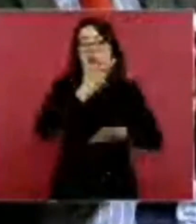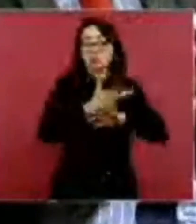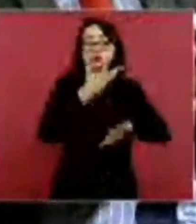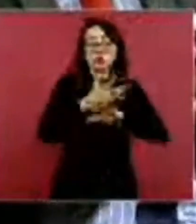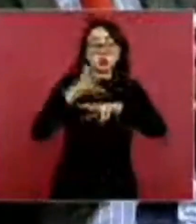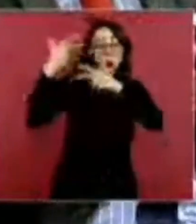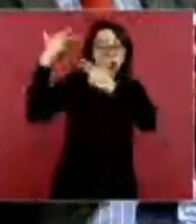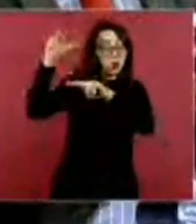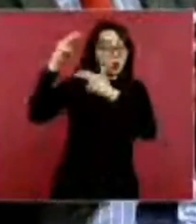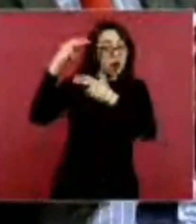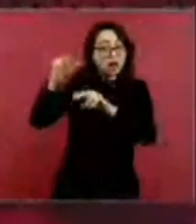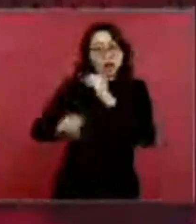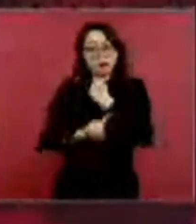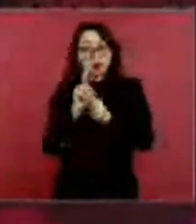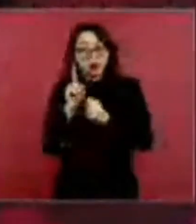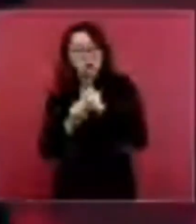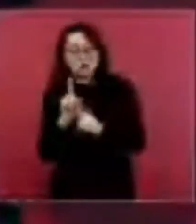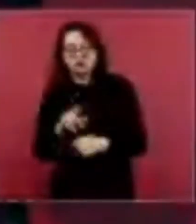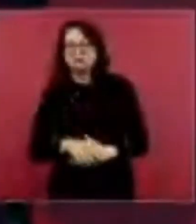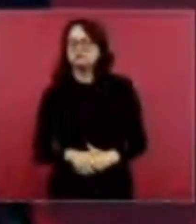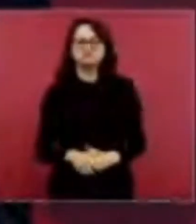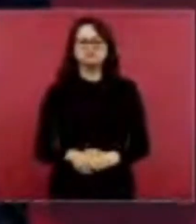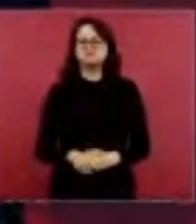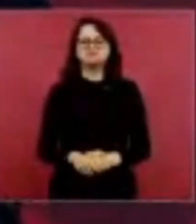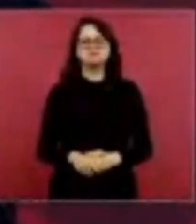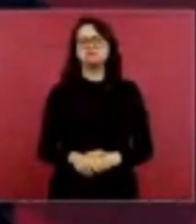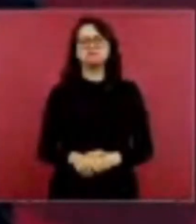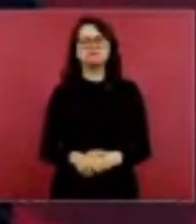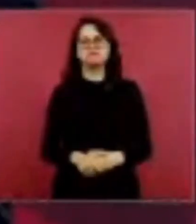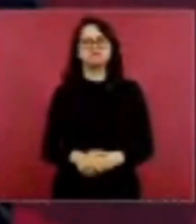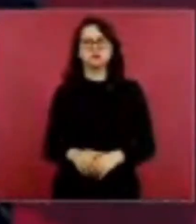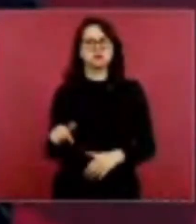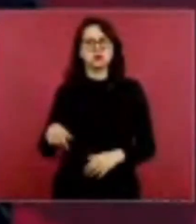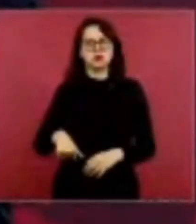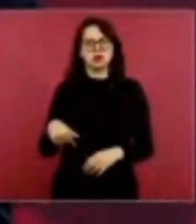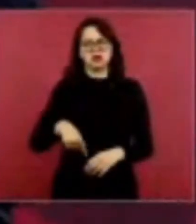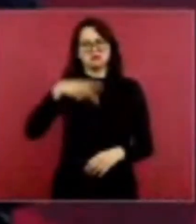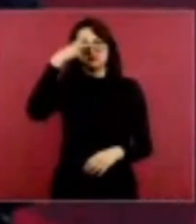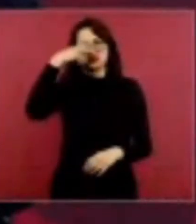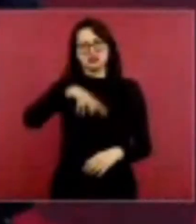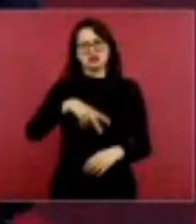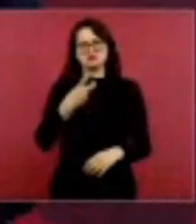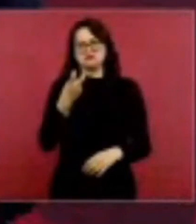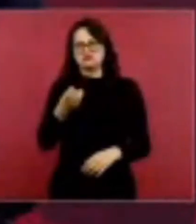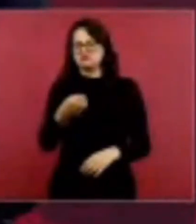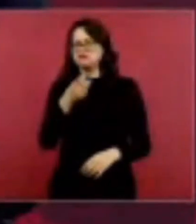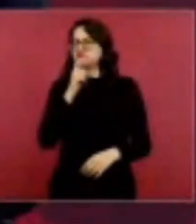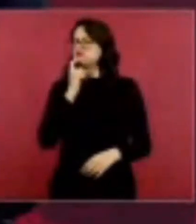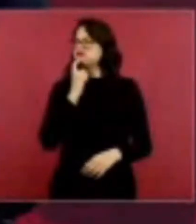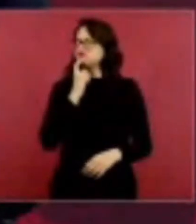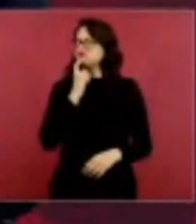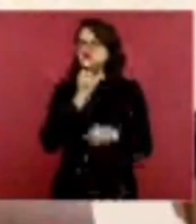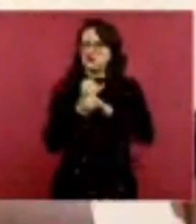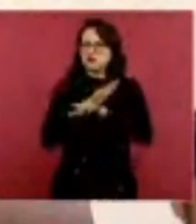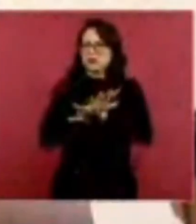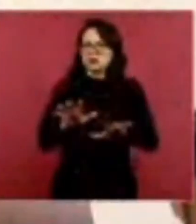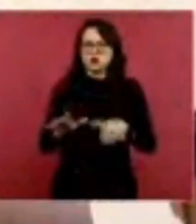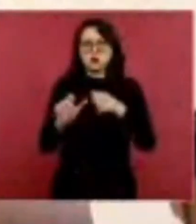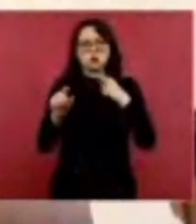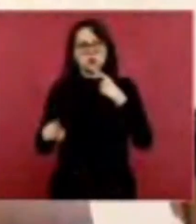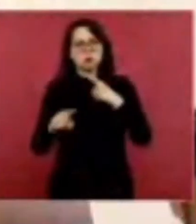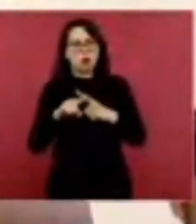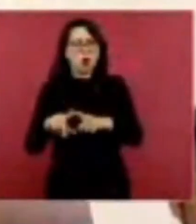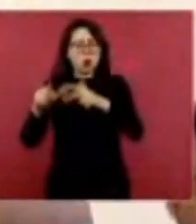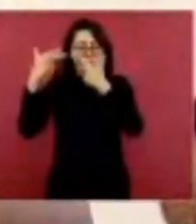tema? No, no, no tenemos informes de que